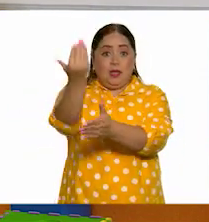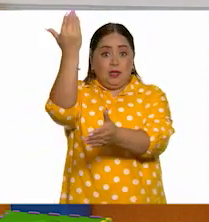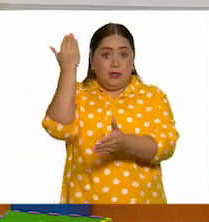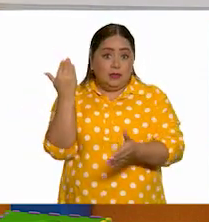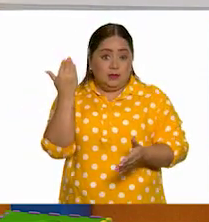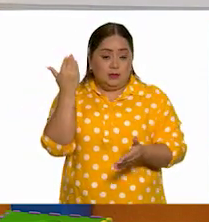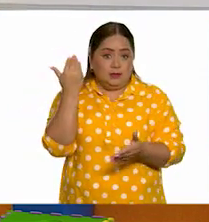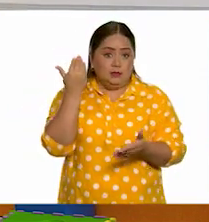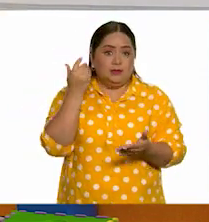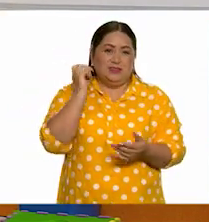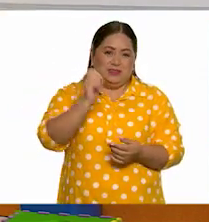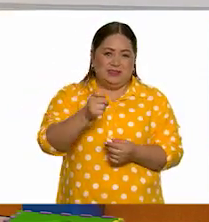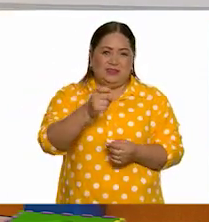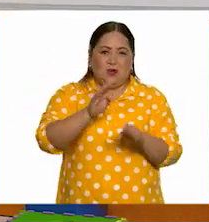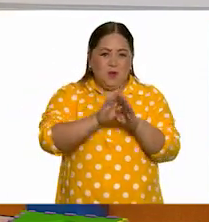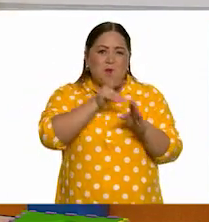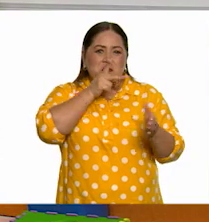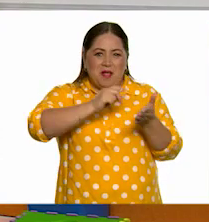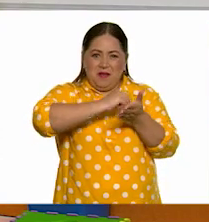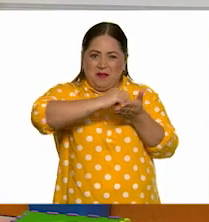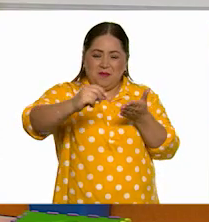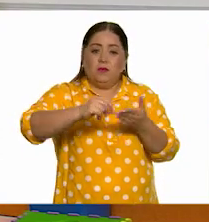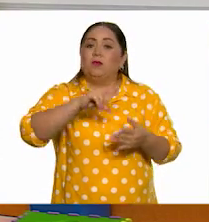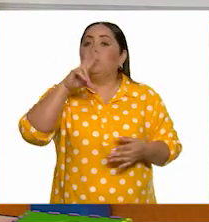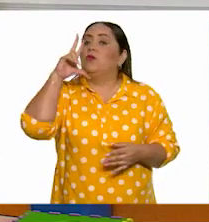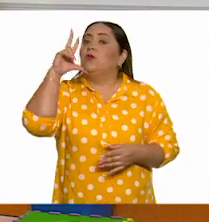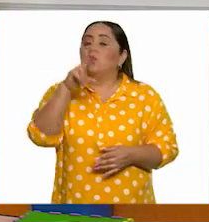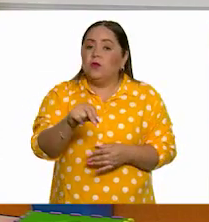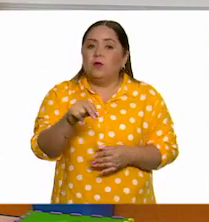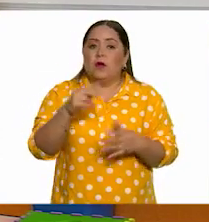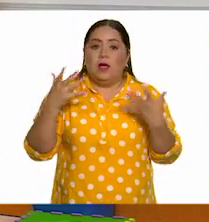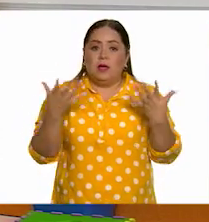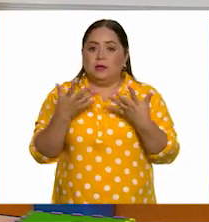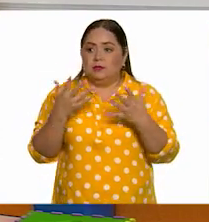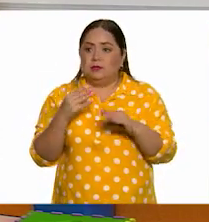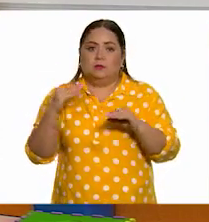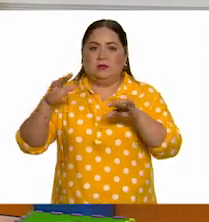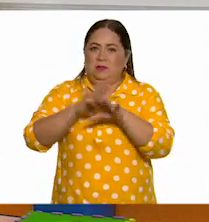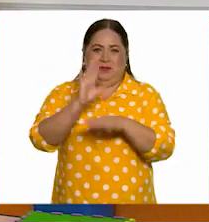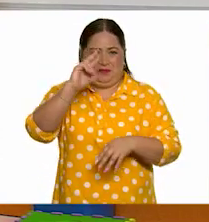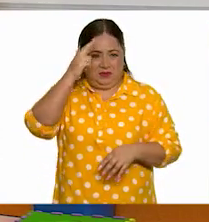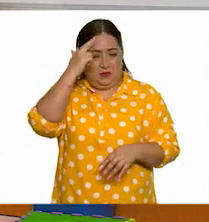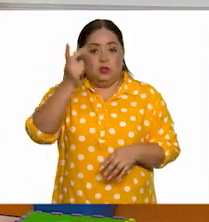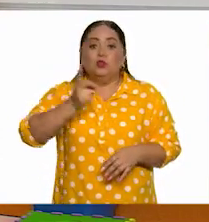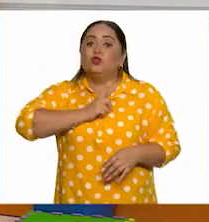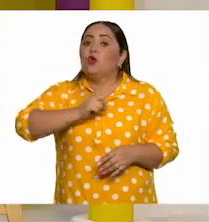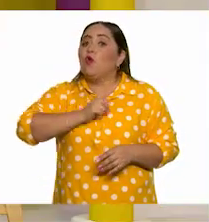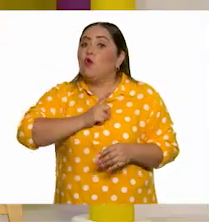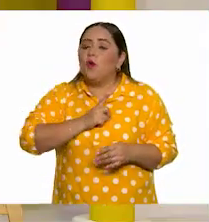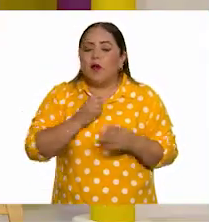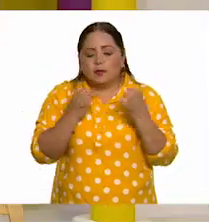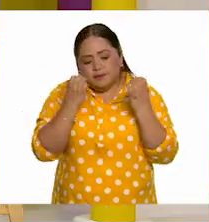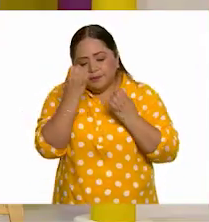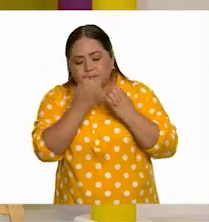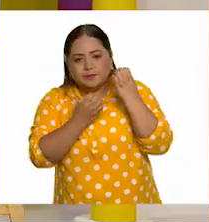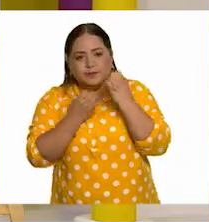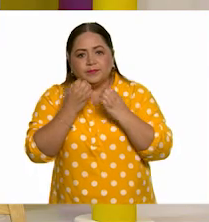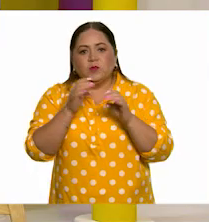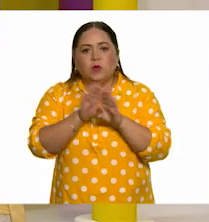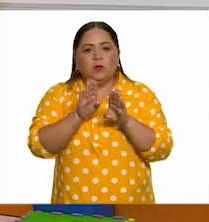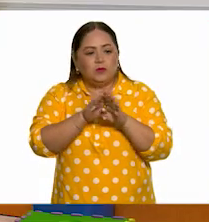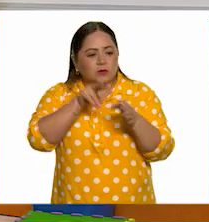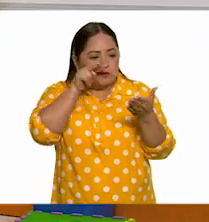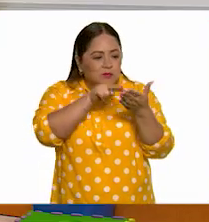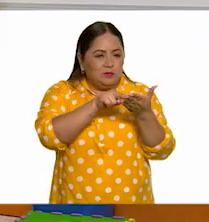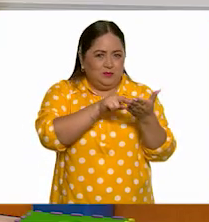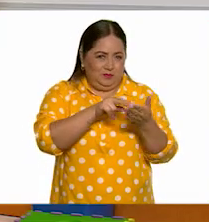de las que se refieren a la descripción, no íbamos a revisar nada de eso, solo íbamos a hacer hincapié